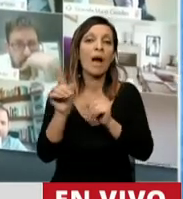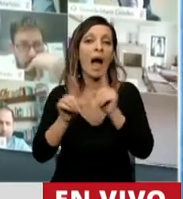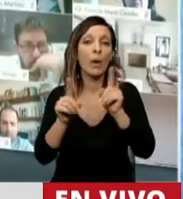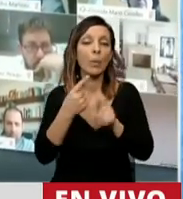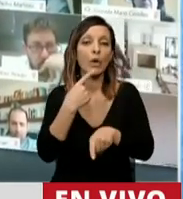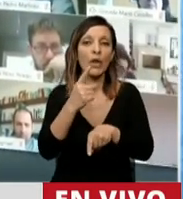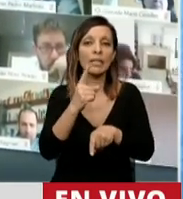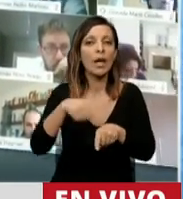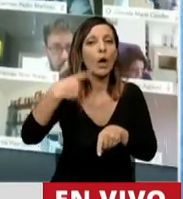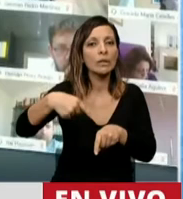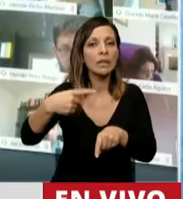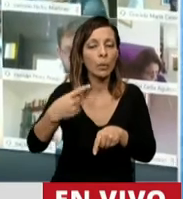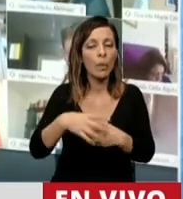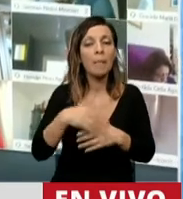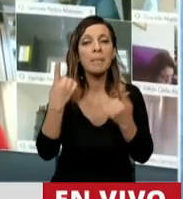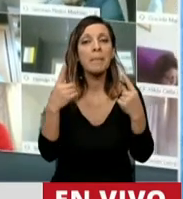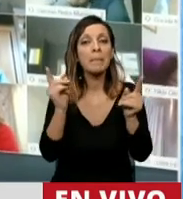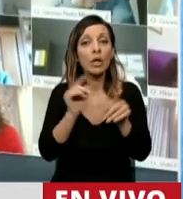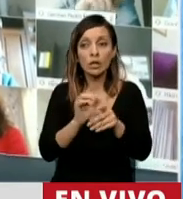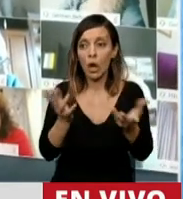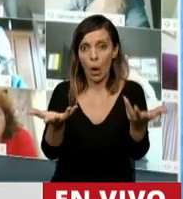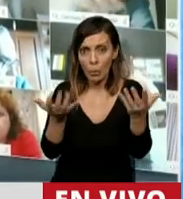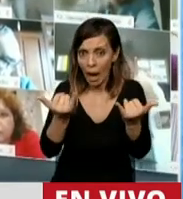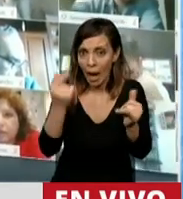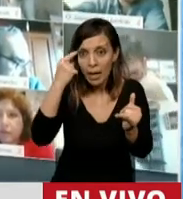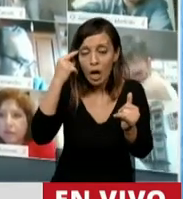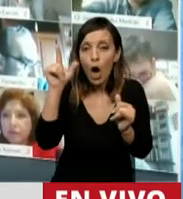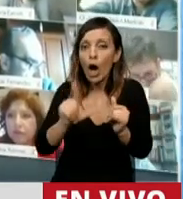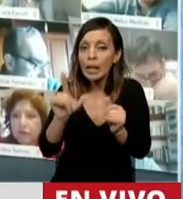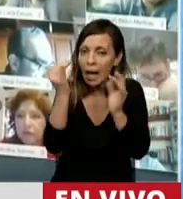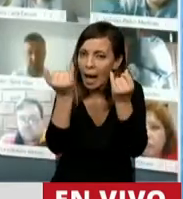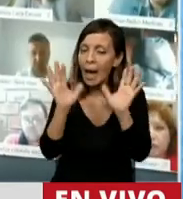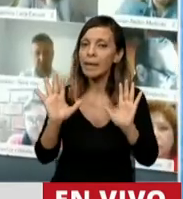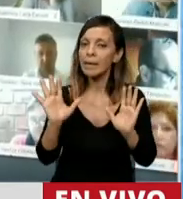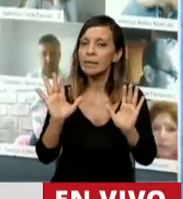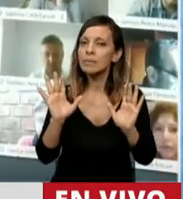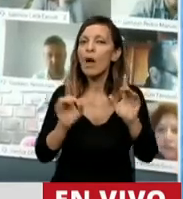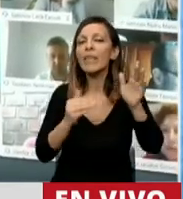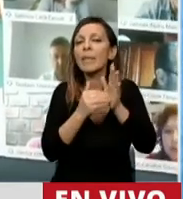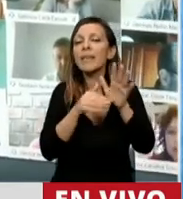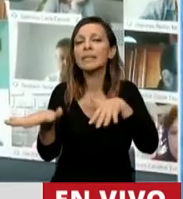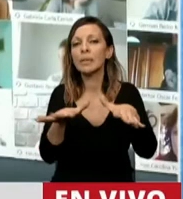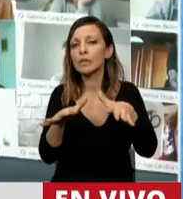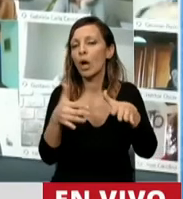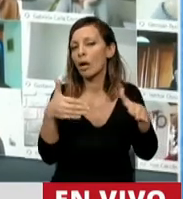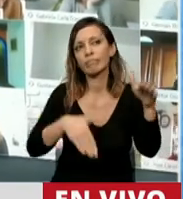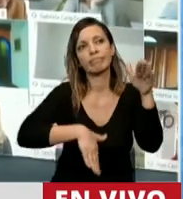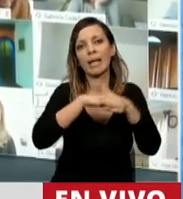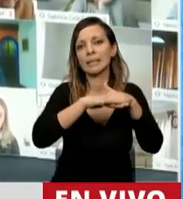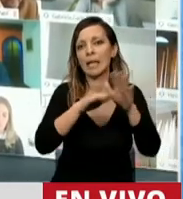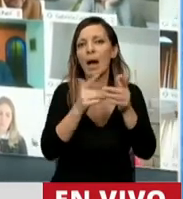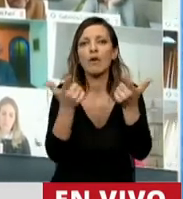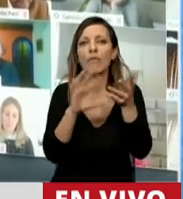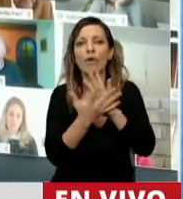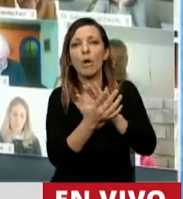continuidad de la explotación. Esto responde con entera lógica a que en tales extremos no existen razones de índole